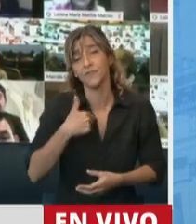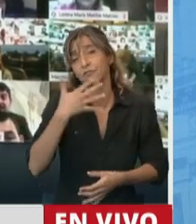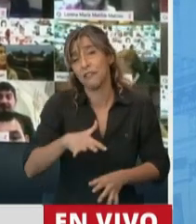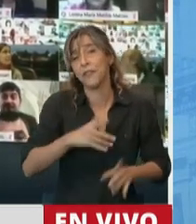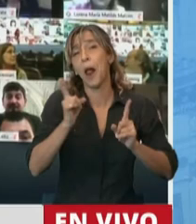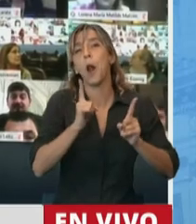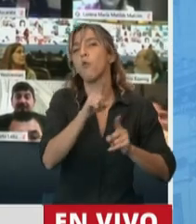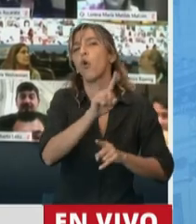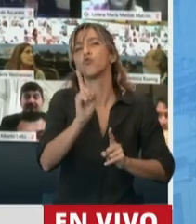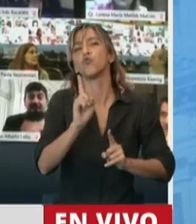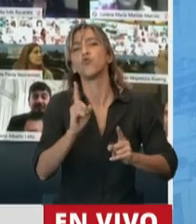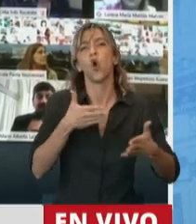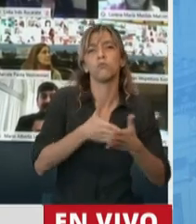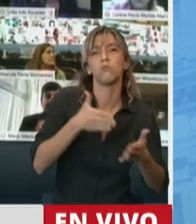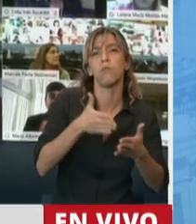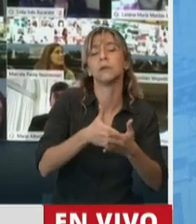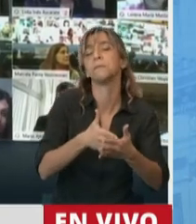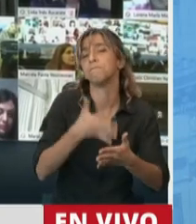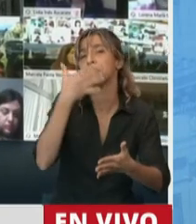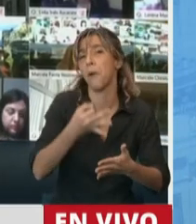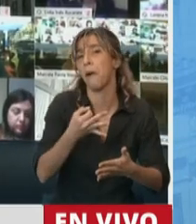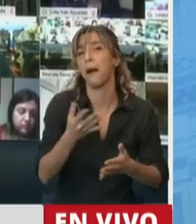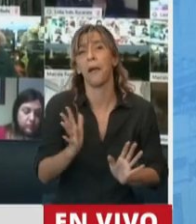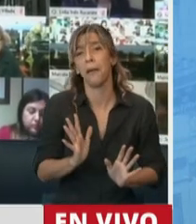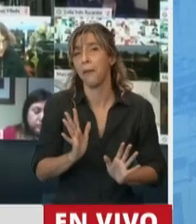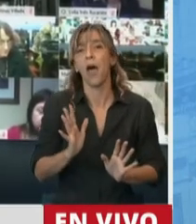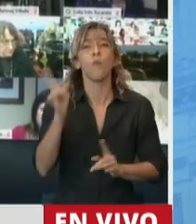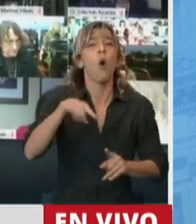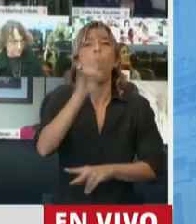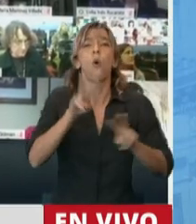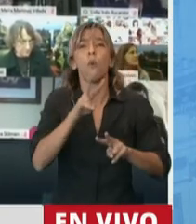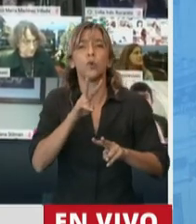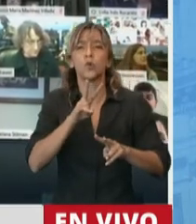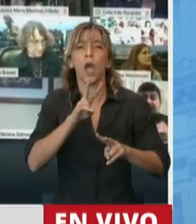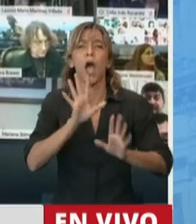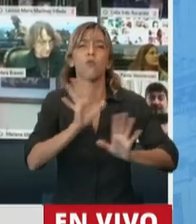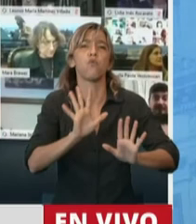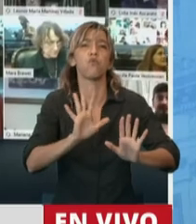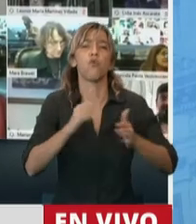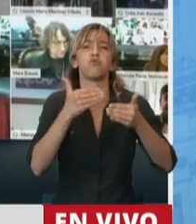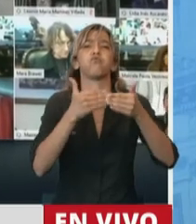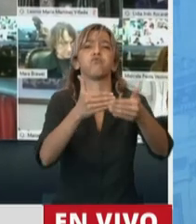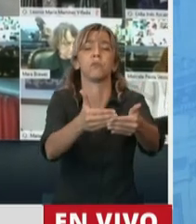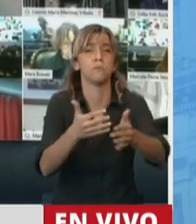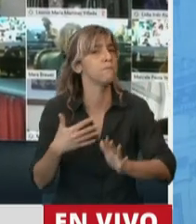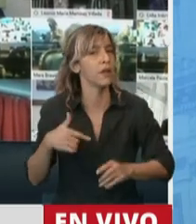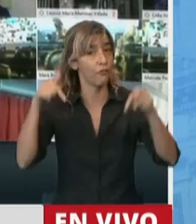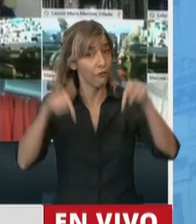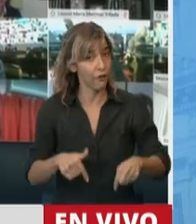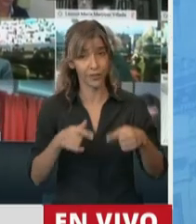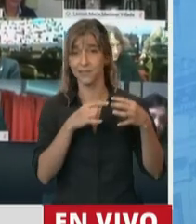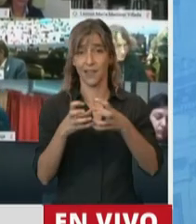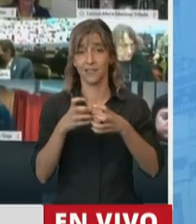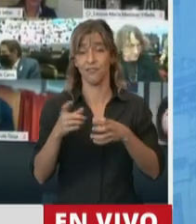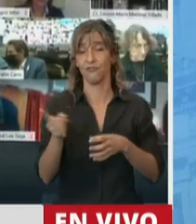desgenerar de trabas para que fracasen el intento, desalentándolo por todos los medios, más allá de que esta sesión y en el día de hoy van a tener que